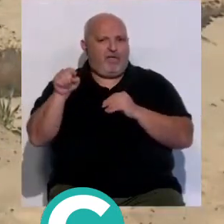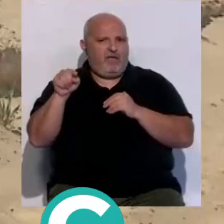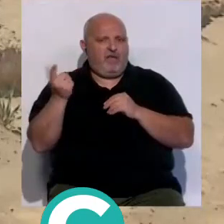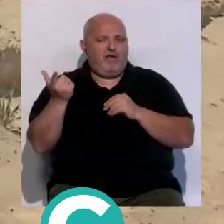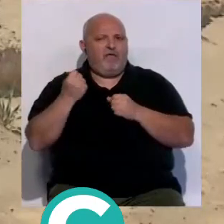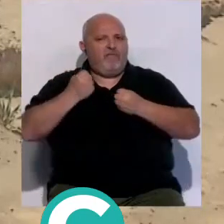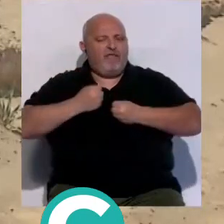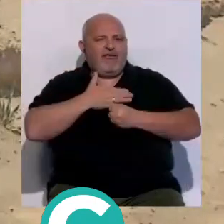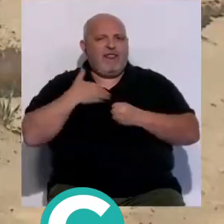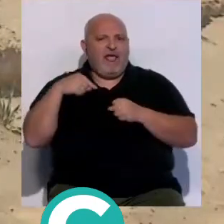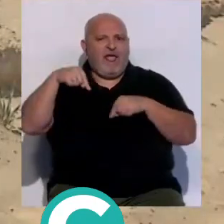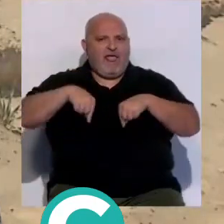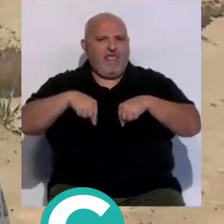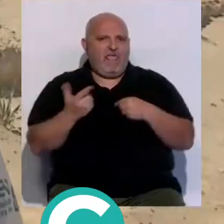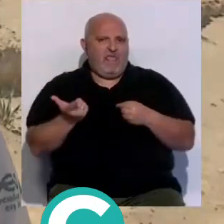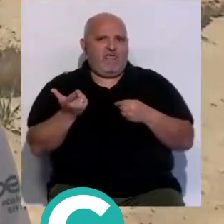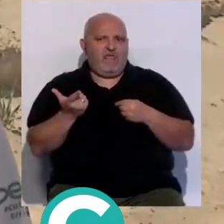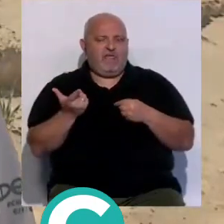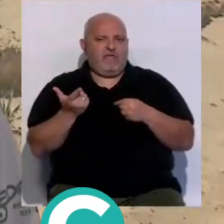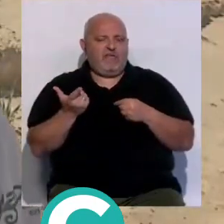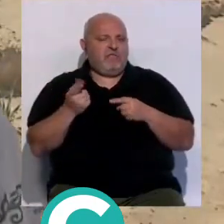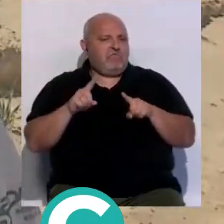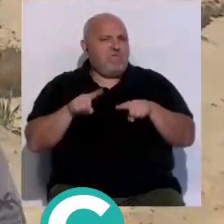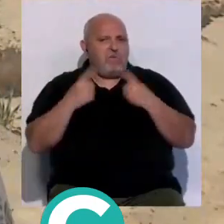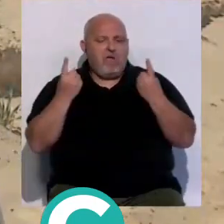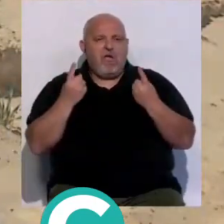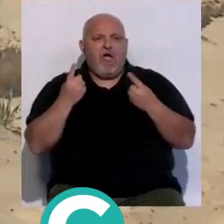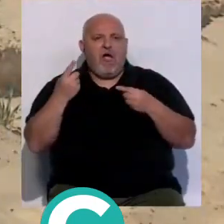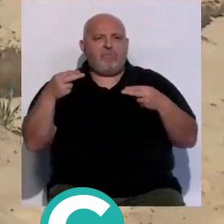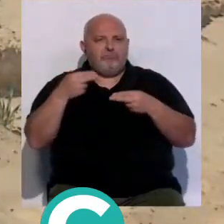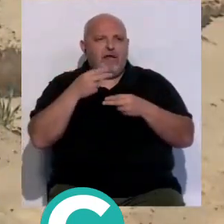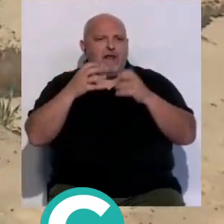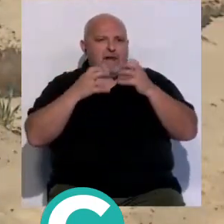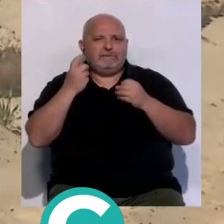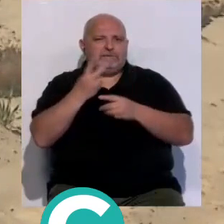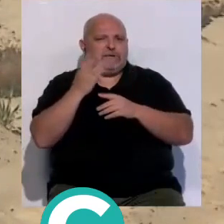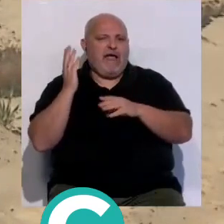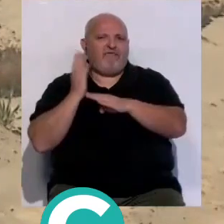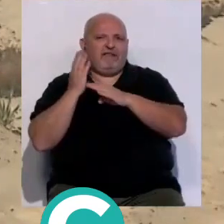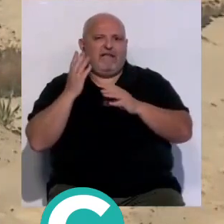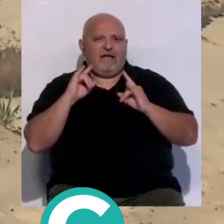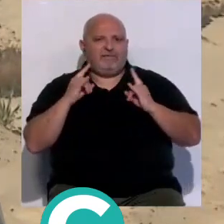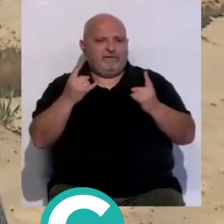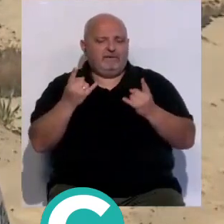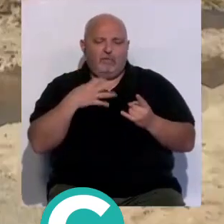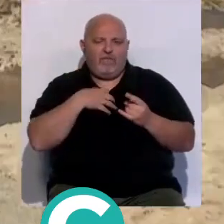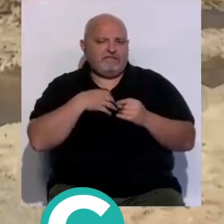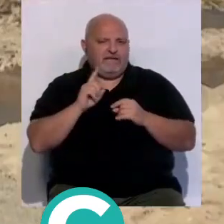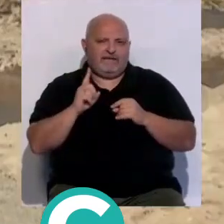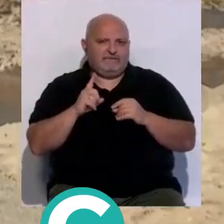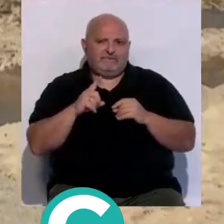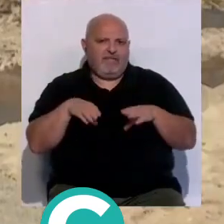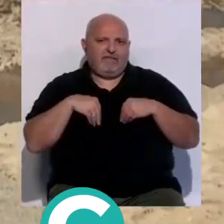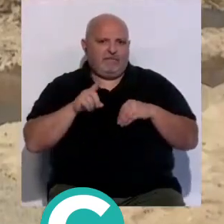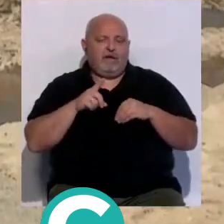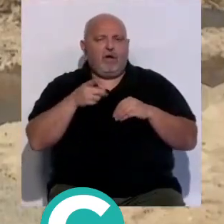por fuerza quiere hacerla aquí y le da igual que haya especies que estén por aquí que haya apoyos que haya apuestas y bueno eso no puede ser entonces nosotros